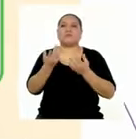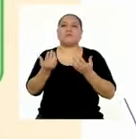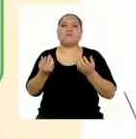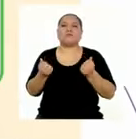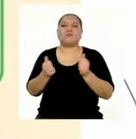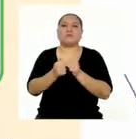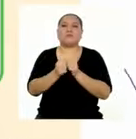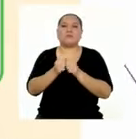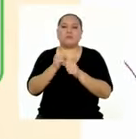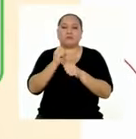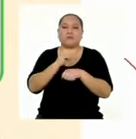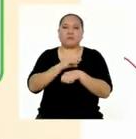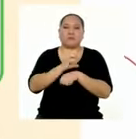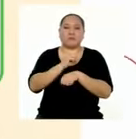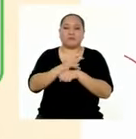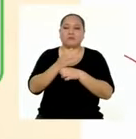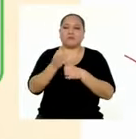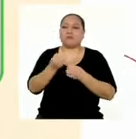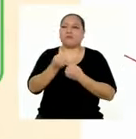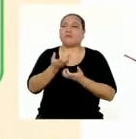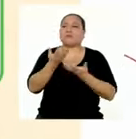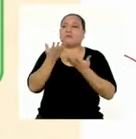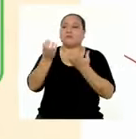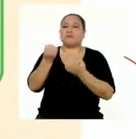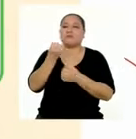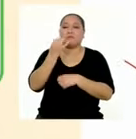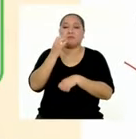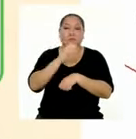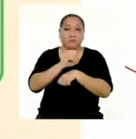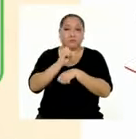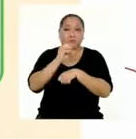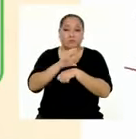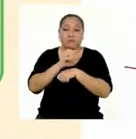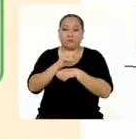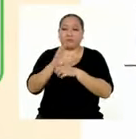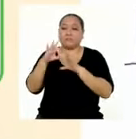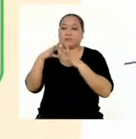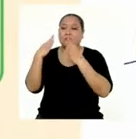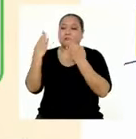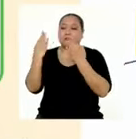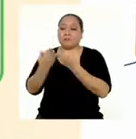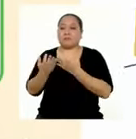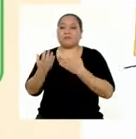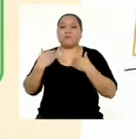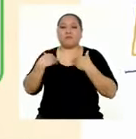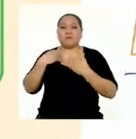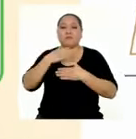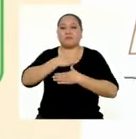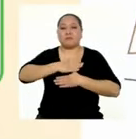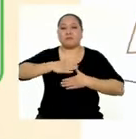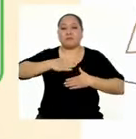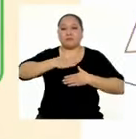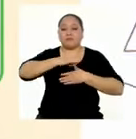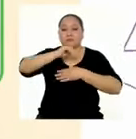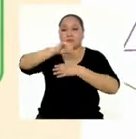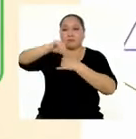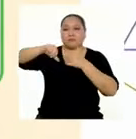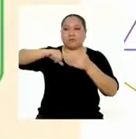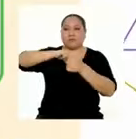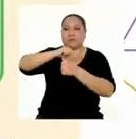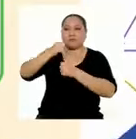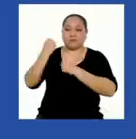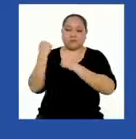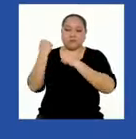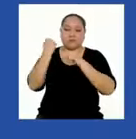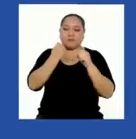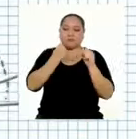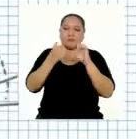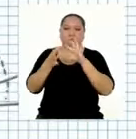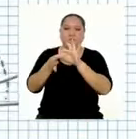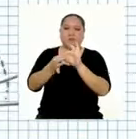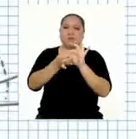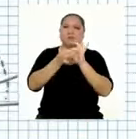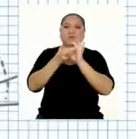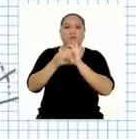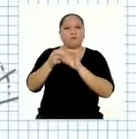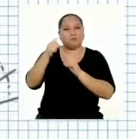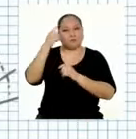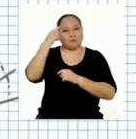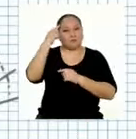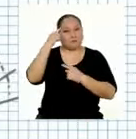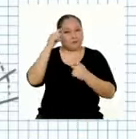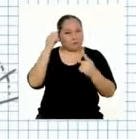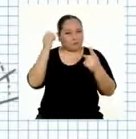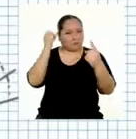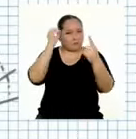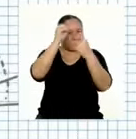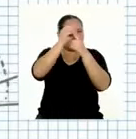recomendaciones, dar herramientas para que las familias puedan promover una sana convivencia en casa y fortalecer los vínculos. ¿Y